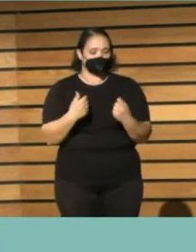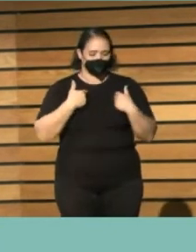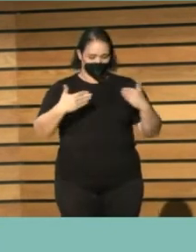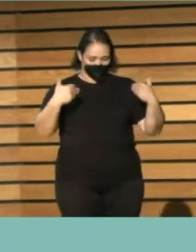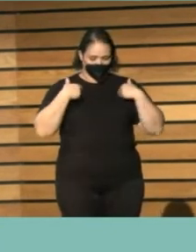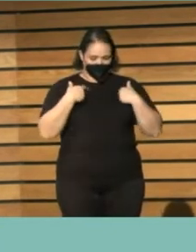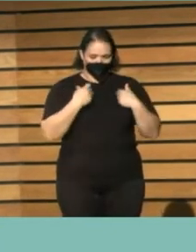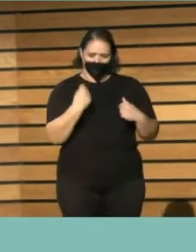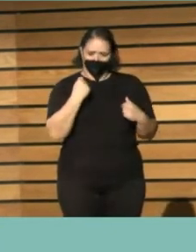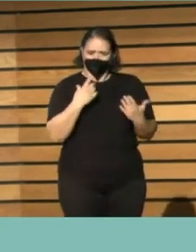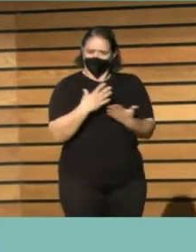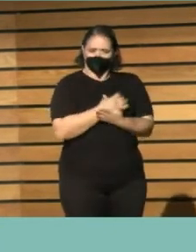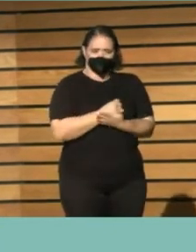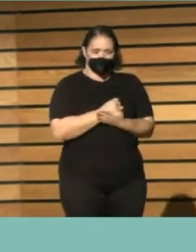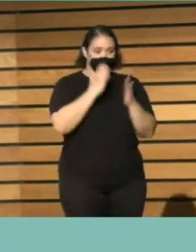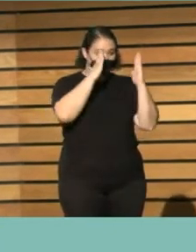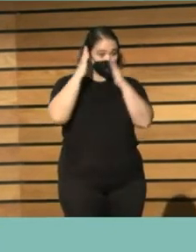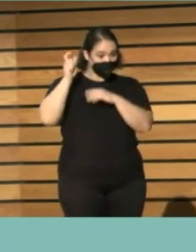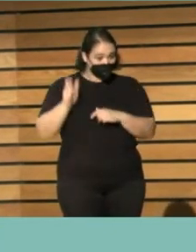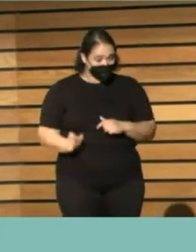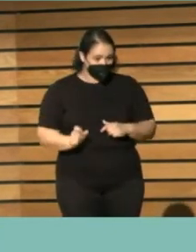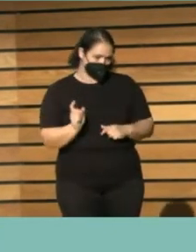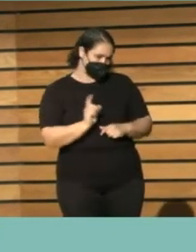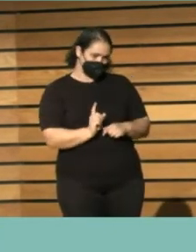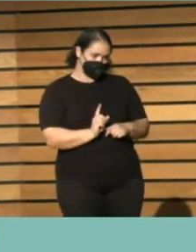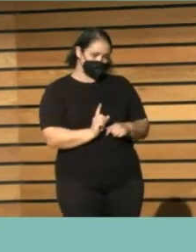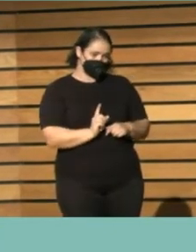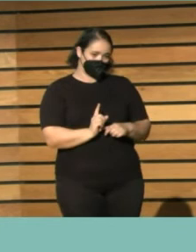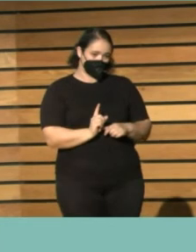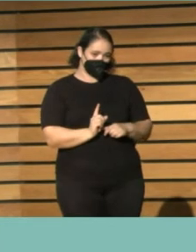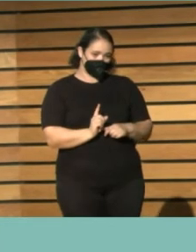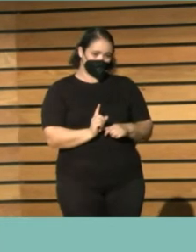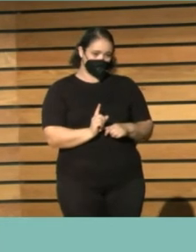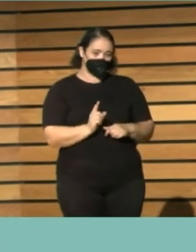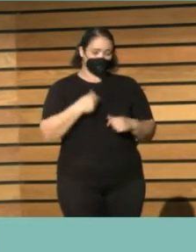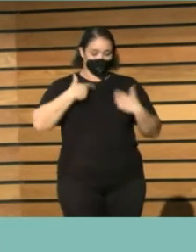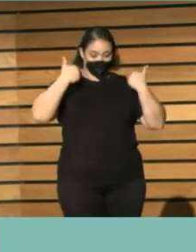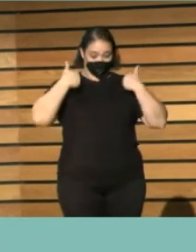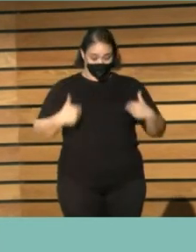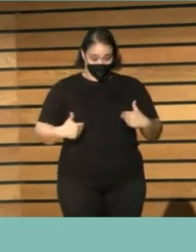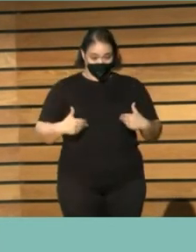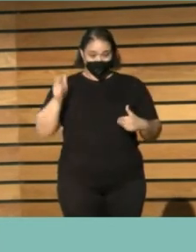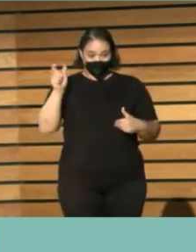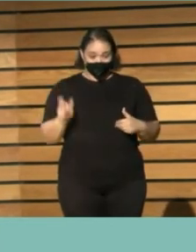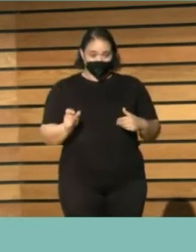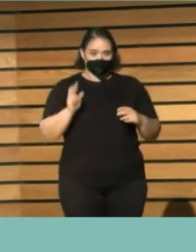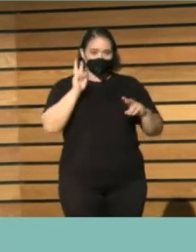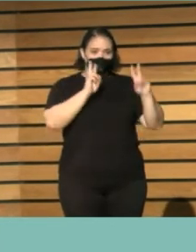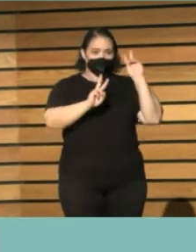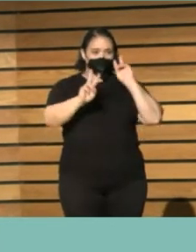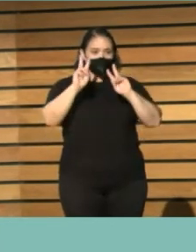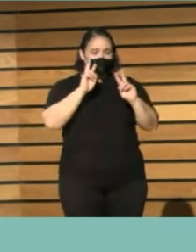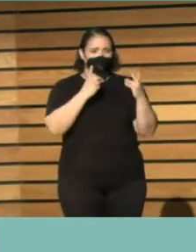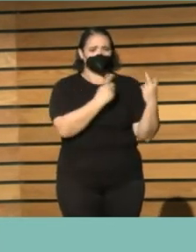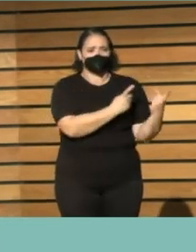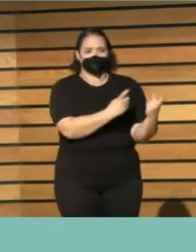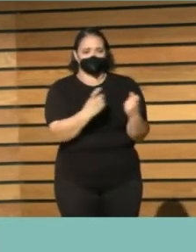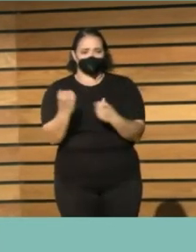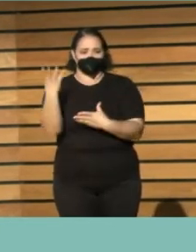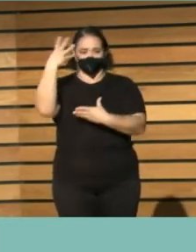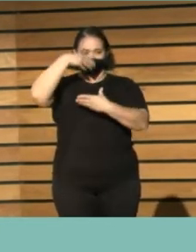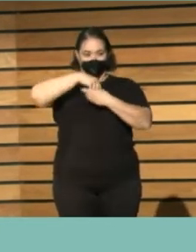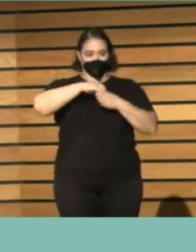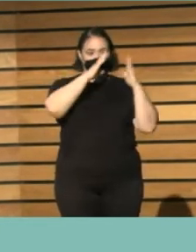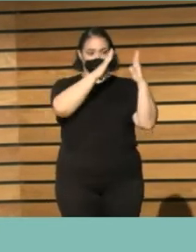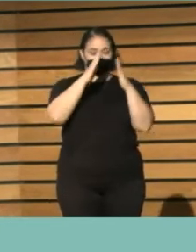un todopoderoso no es un todopoderoso somos las personas que tenemos que visualizar la necesidad y